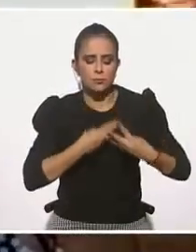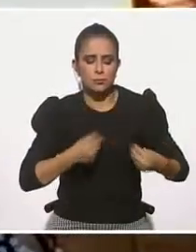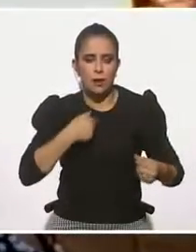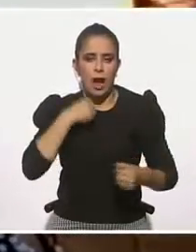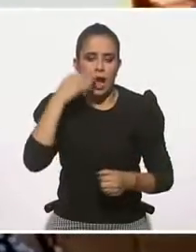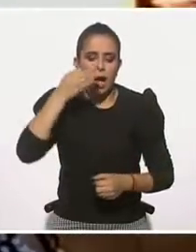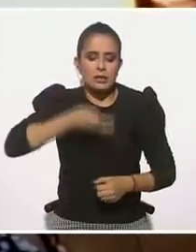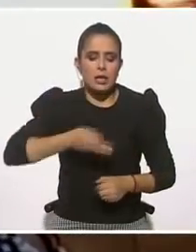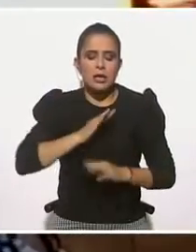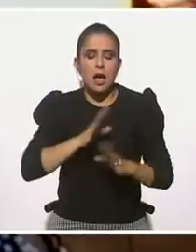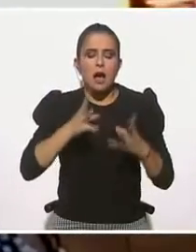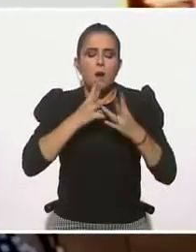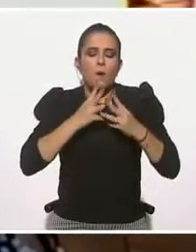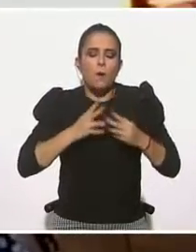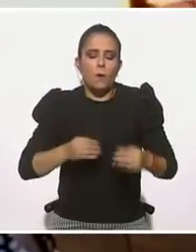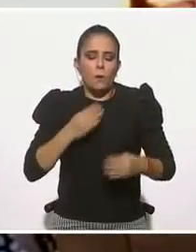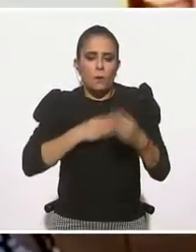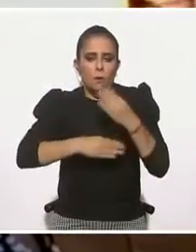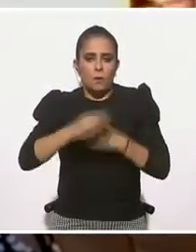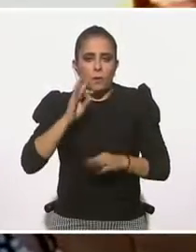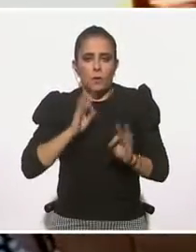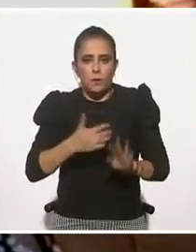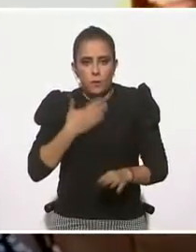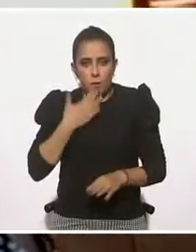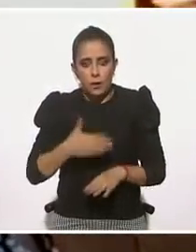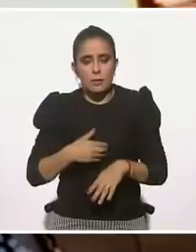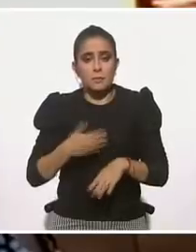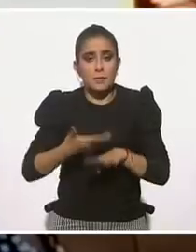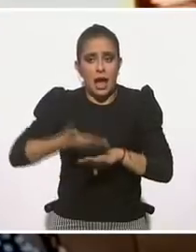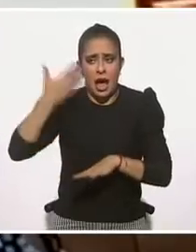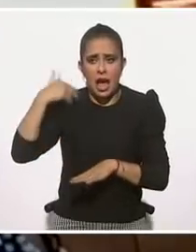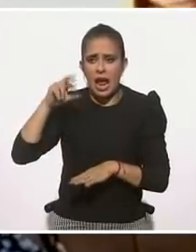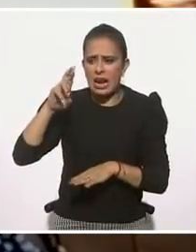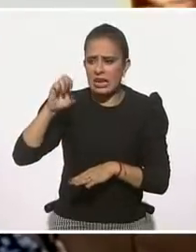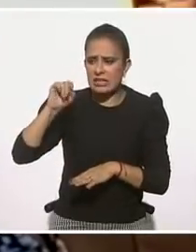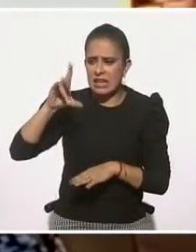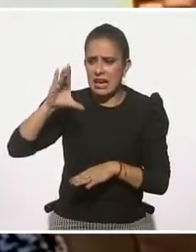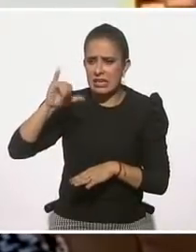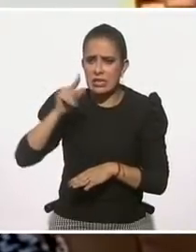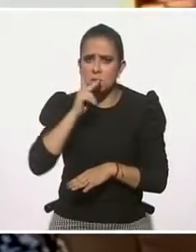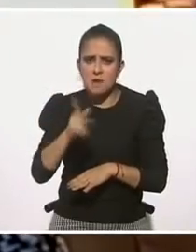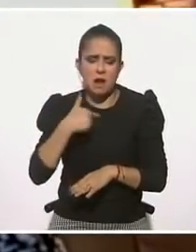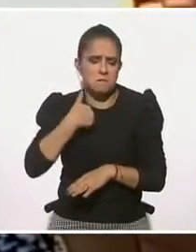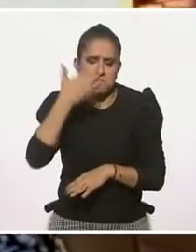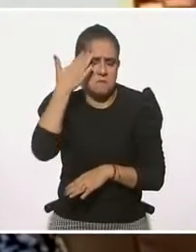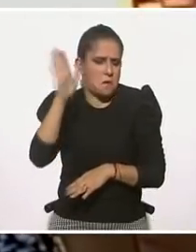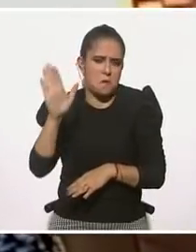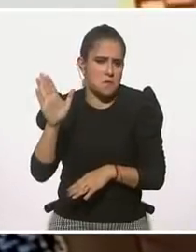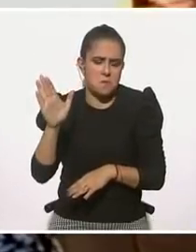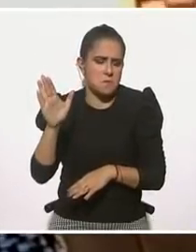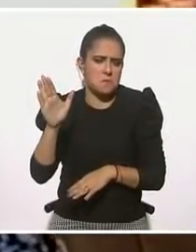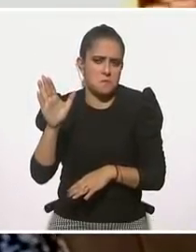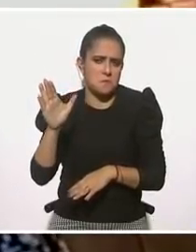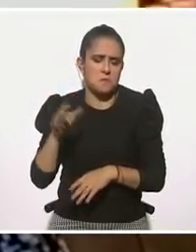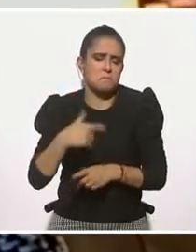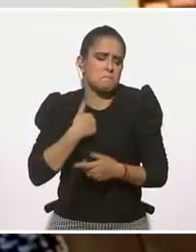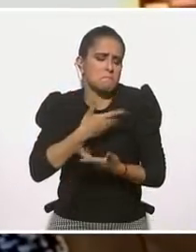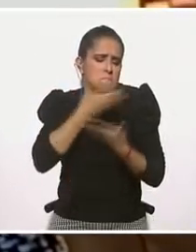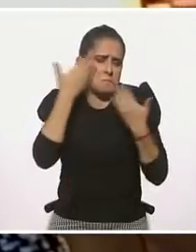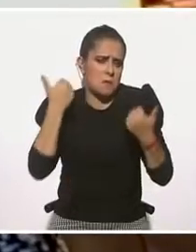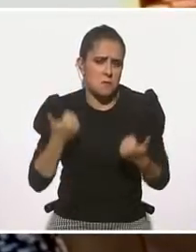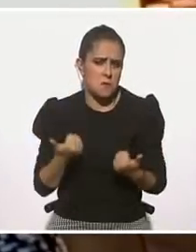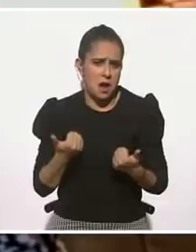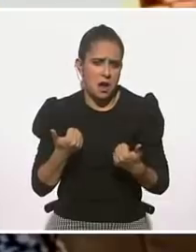Yo antes no conocía el término de resiliencia y finalmente como que sin saberlo